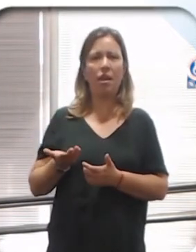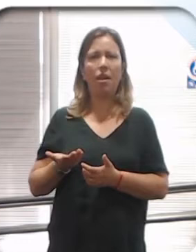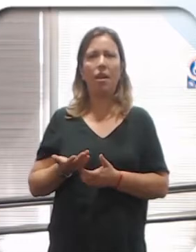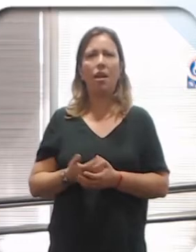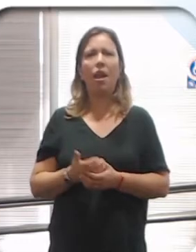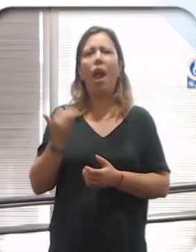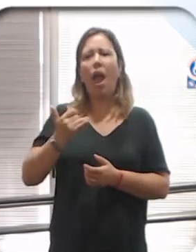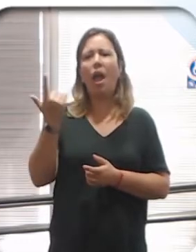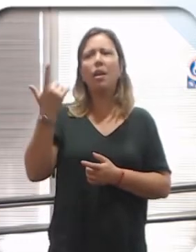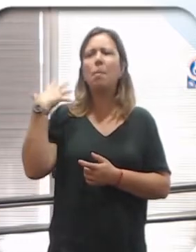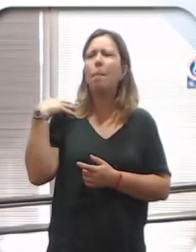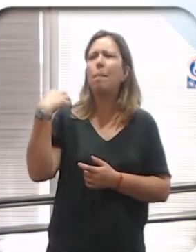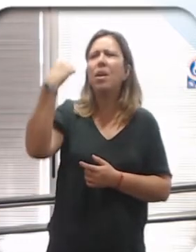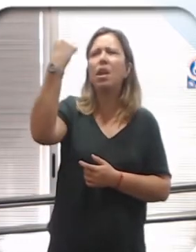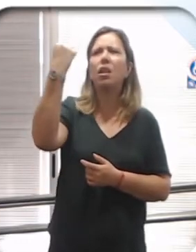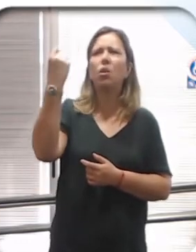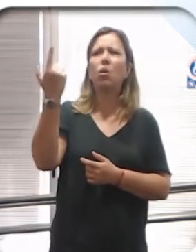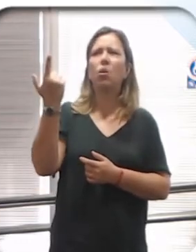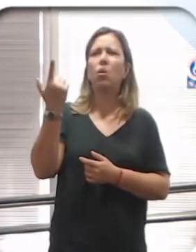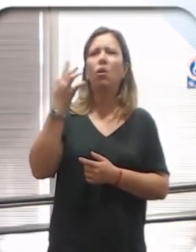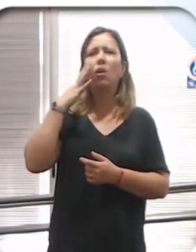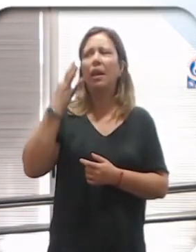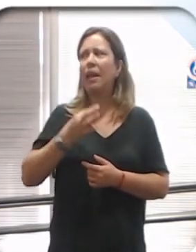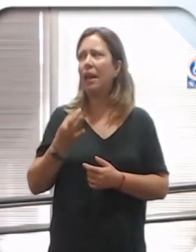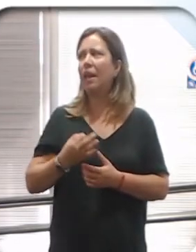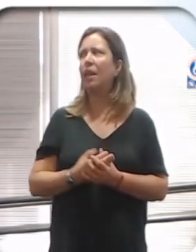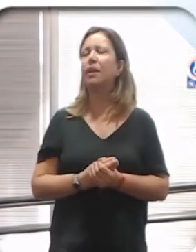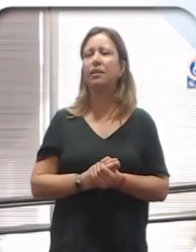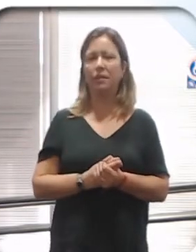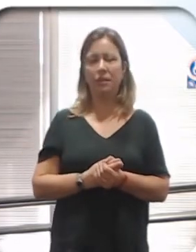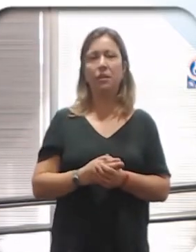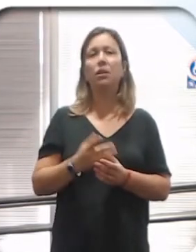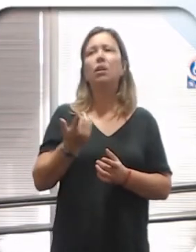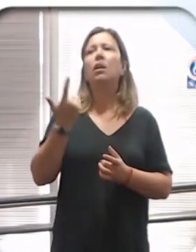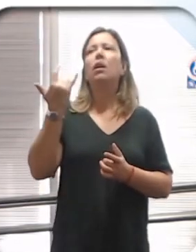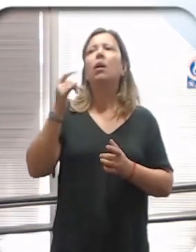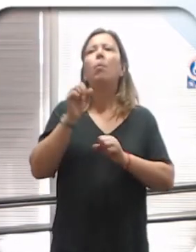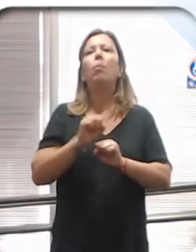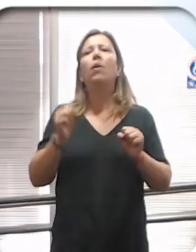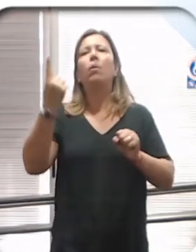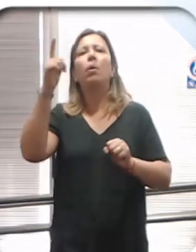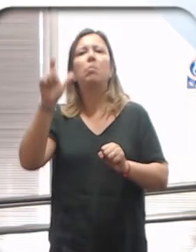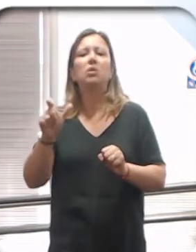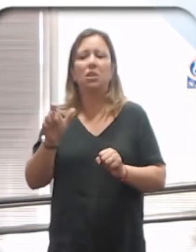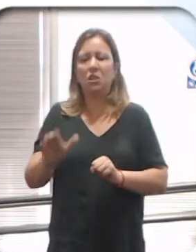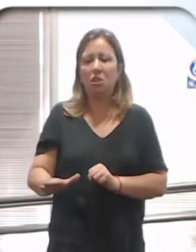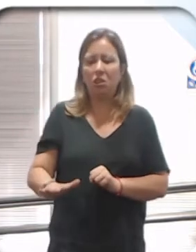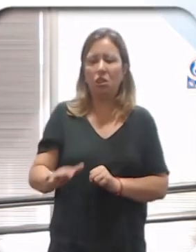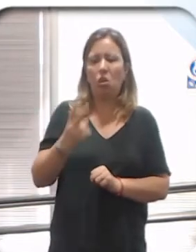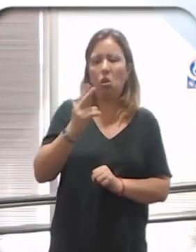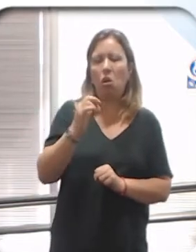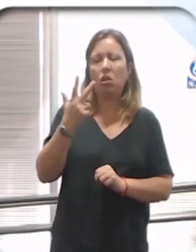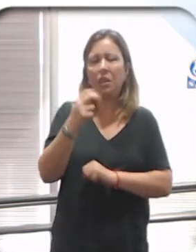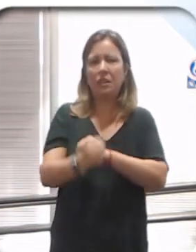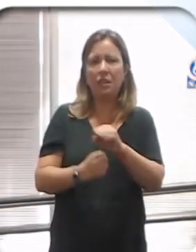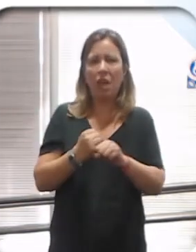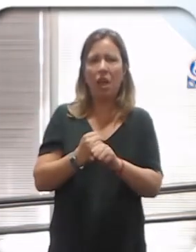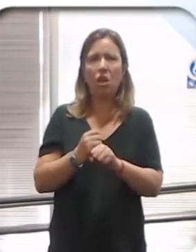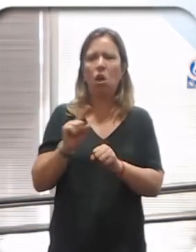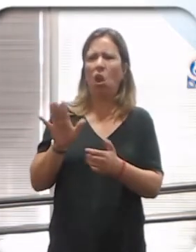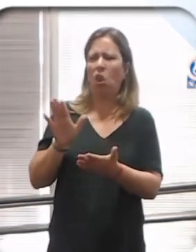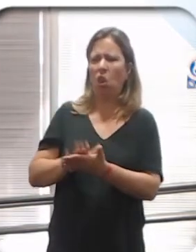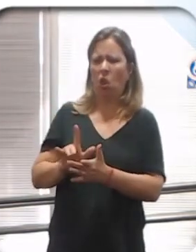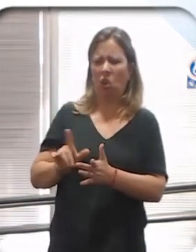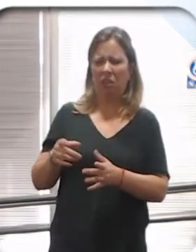unos mitos, tabúes, ¿no? En donde capaz que al chiquito de dos o tres años está el no te toques, no